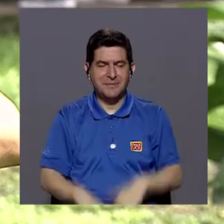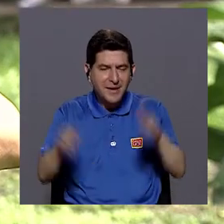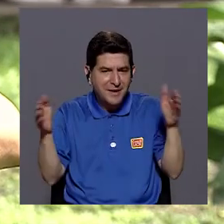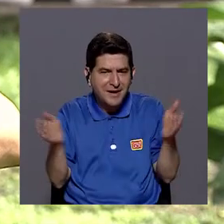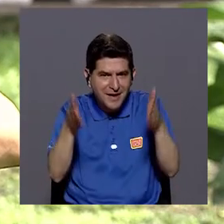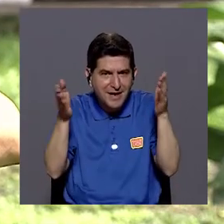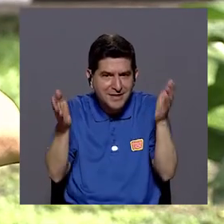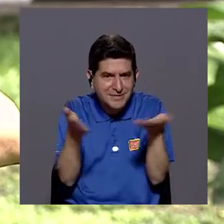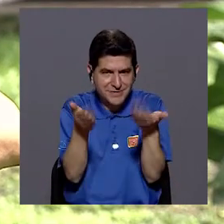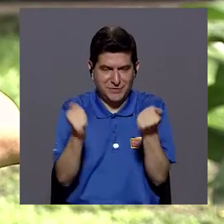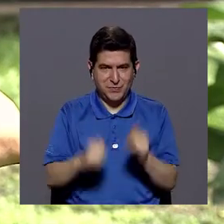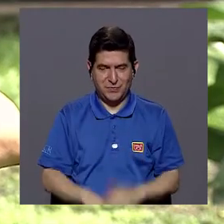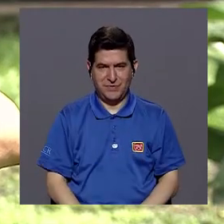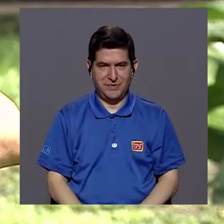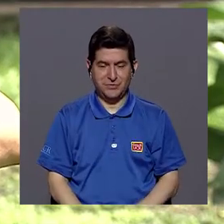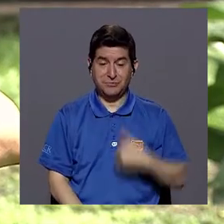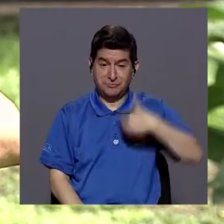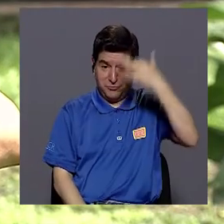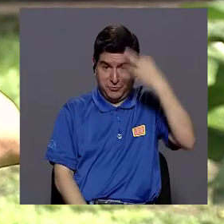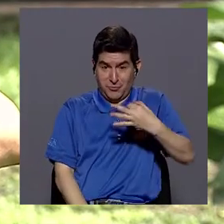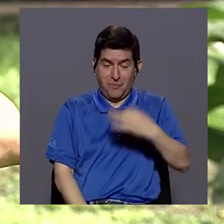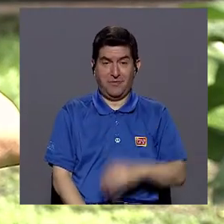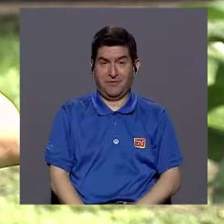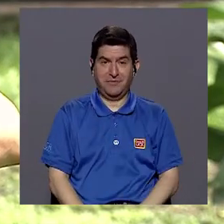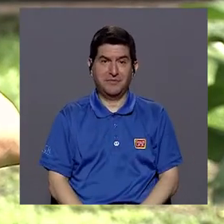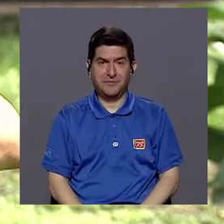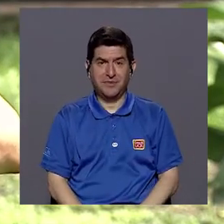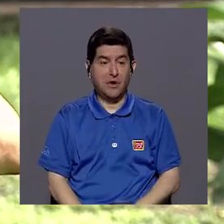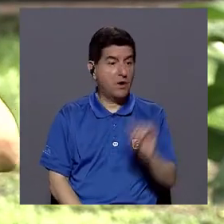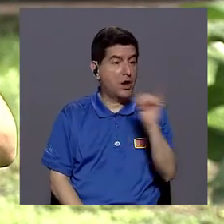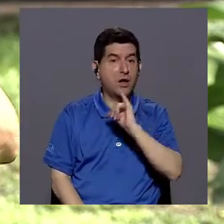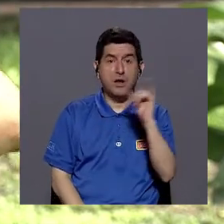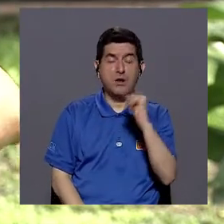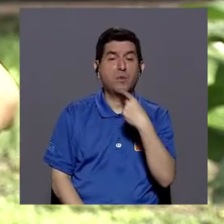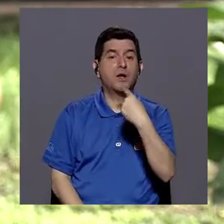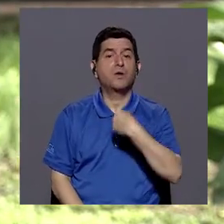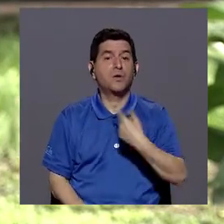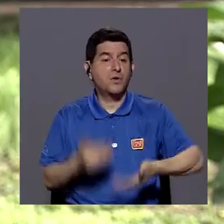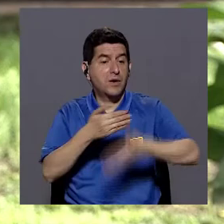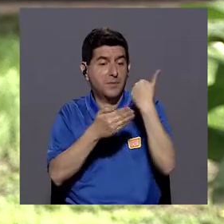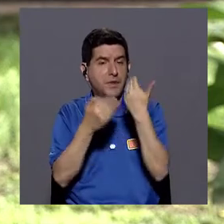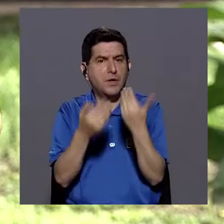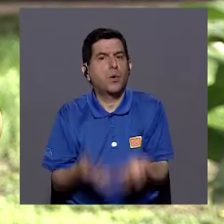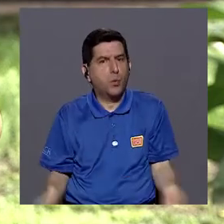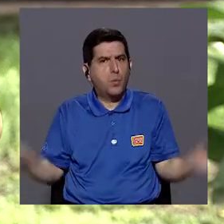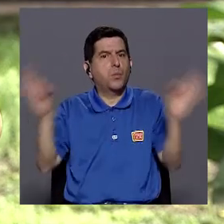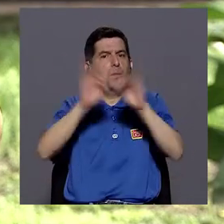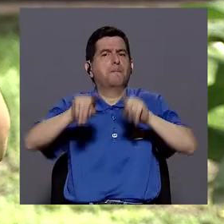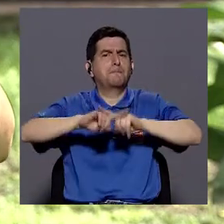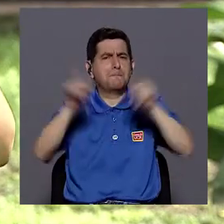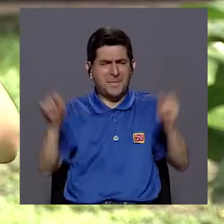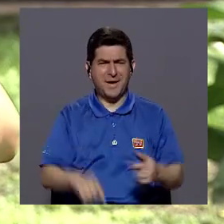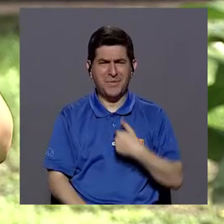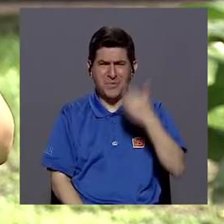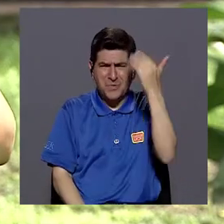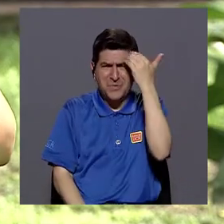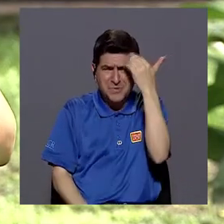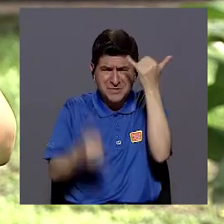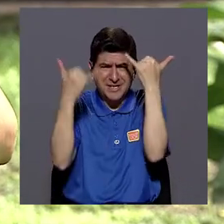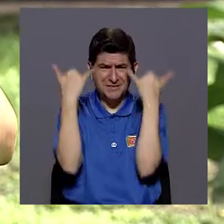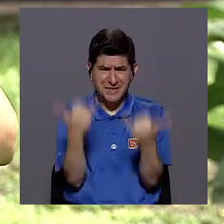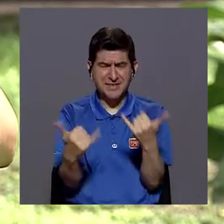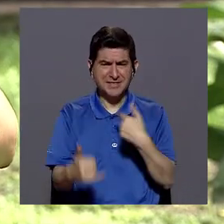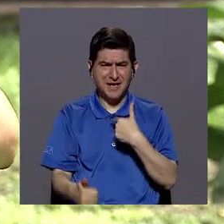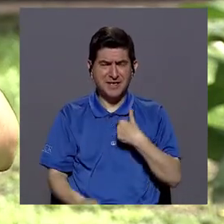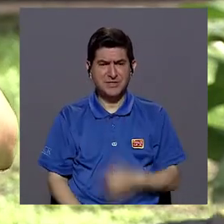estimulación, yo creo que es, al igual que lo que me estás diciendo, es sumamente importante, pero ¿cómo saber cuando ya